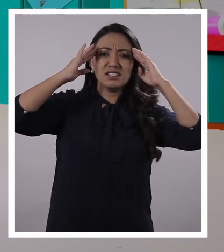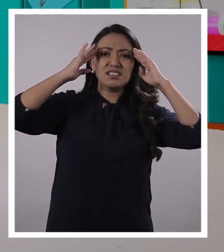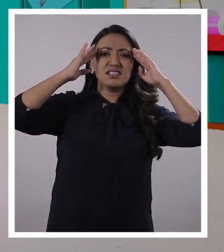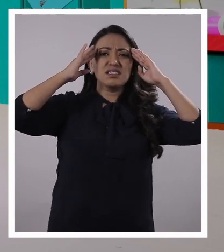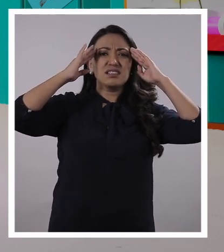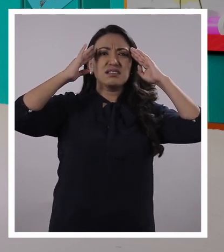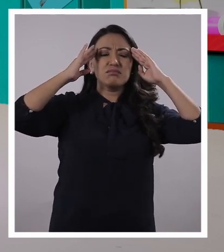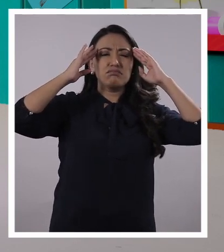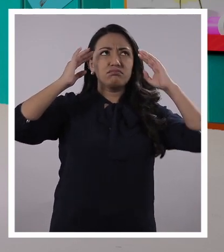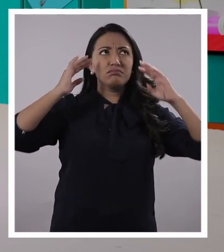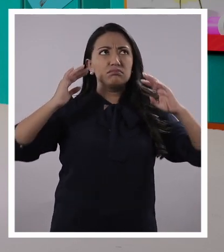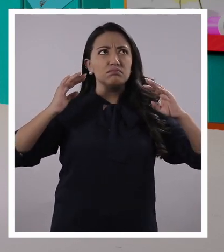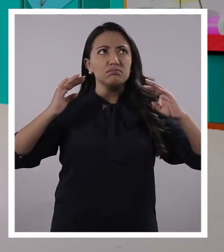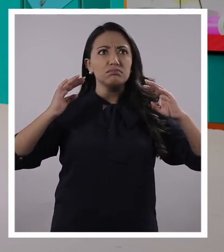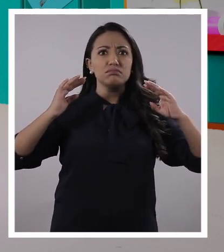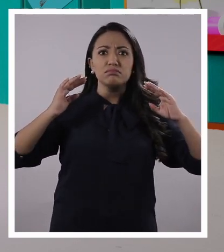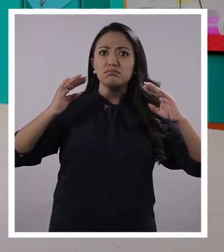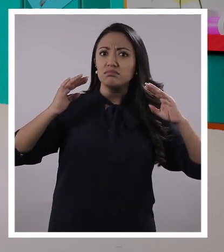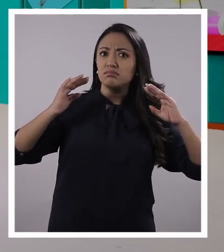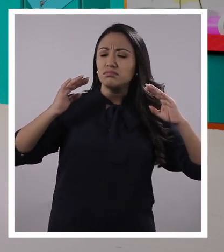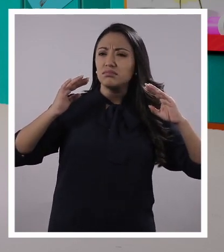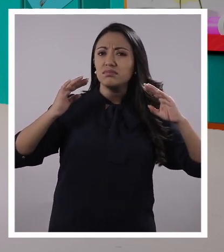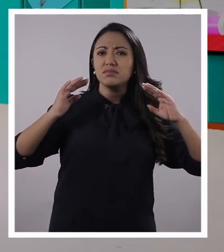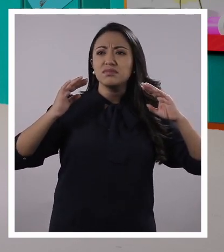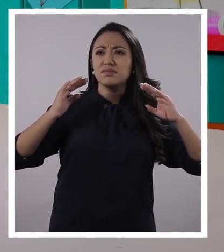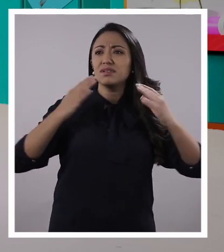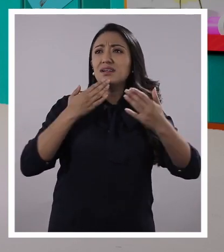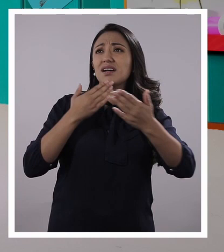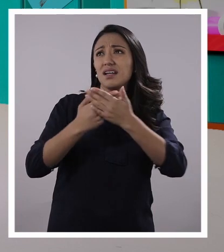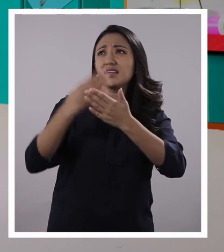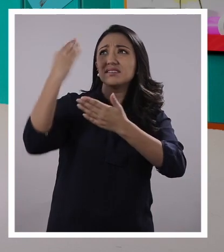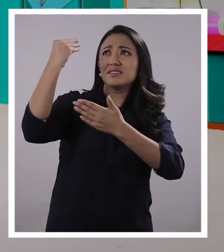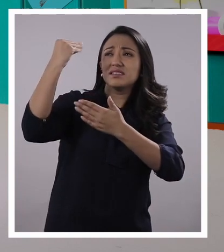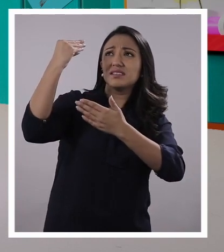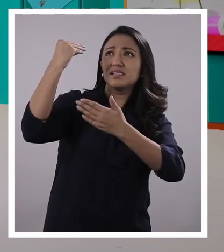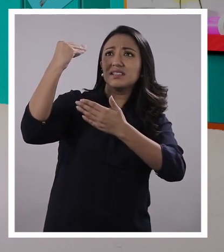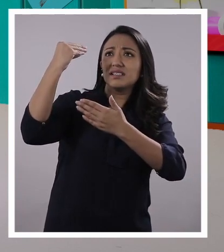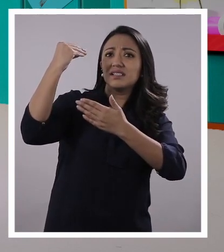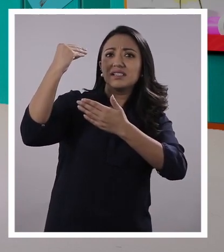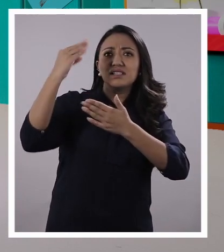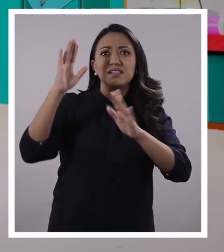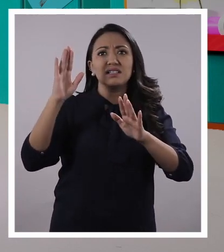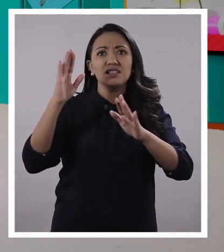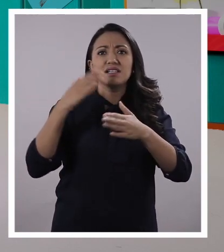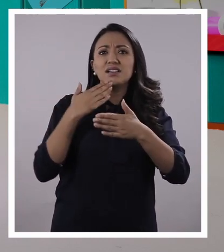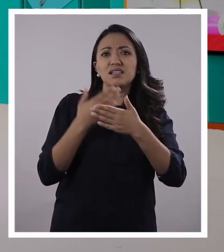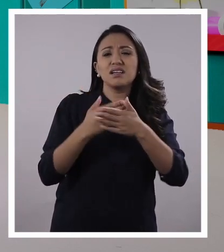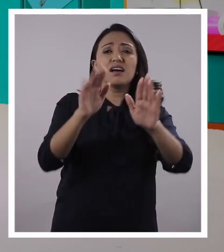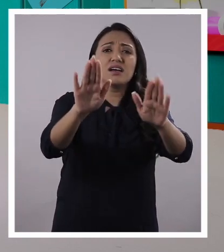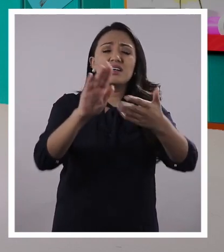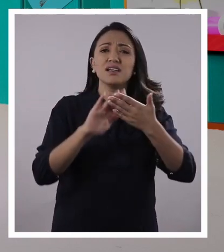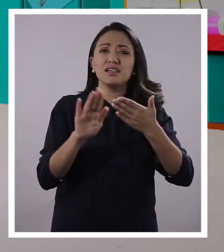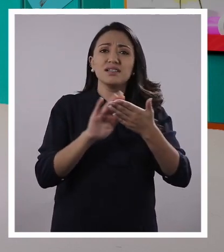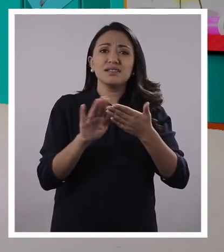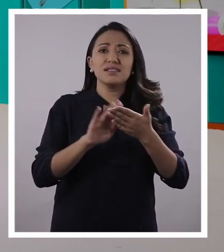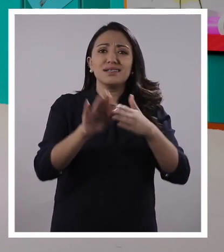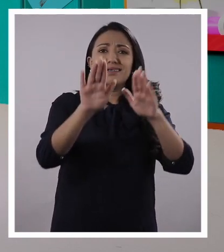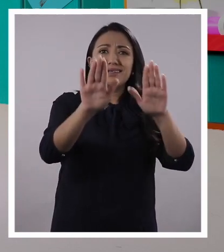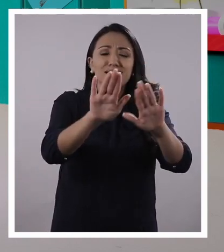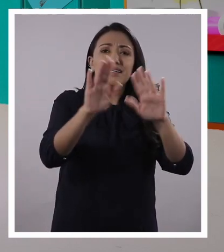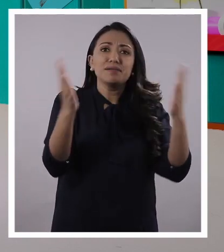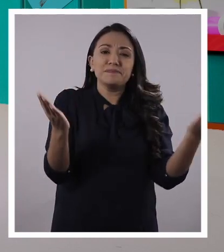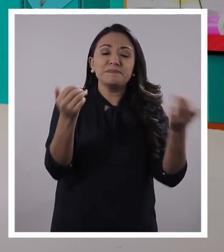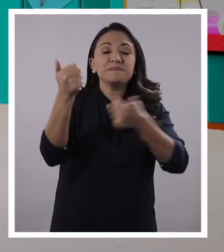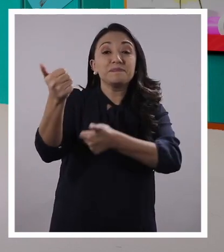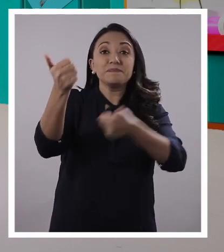¡Ya llegaron las niñas y niños, Pancho! Gracias, Wester, gracias. Disculpa. Y disculpen ustedes, queridos amigos y amigas.